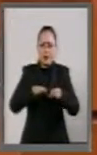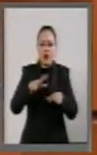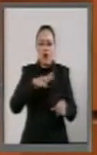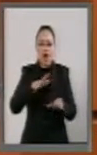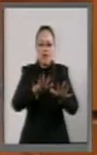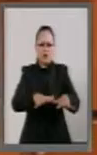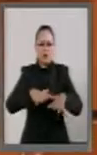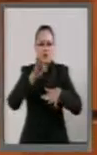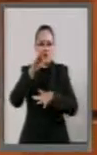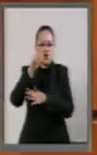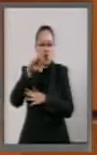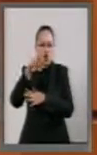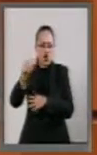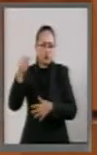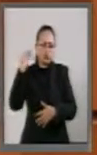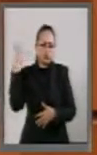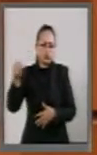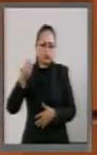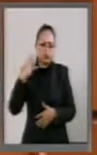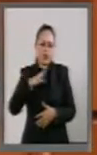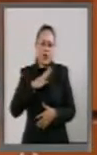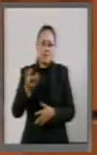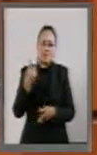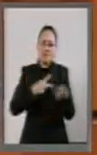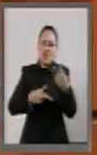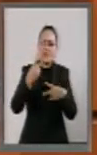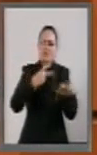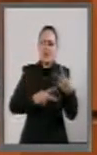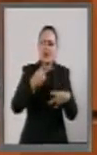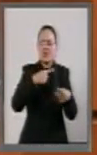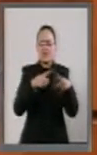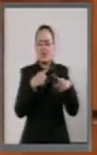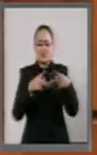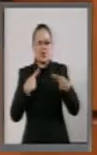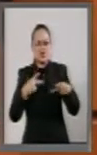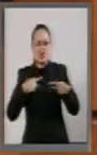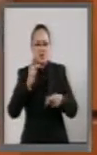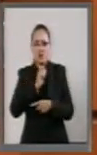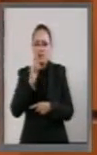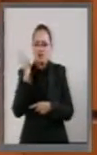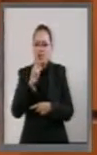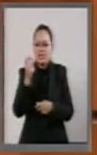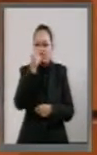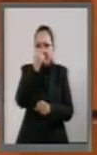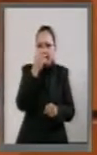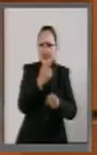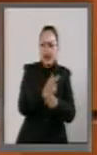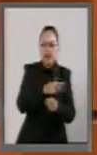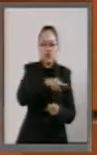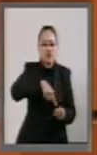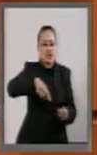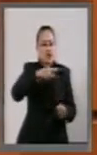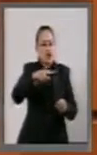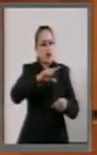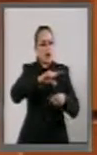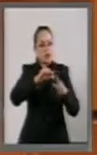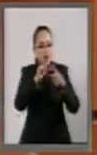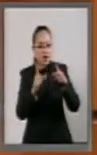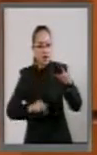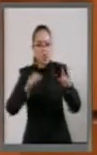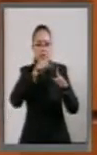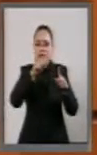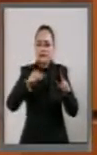han venido más de 50 actores académicos importantes, los propios secretarios de los estados, hemos